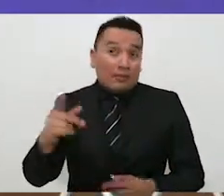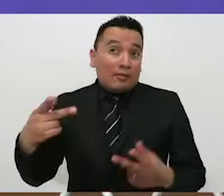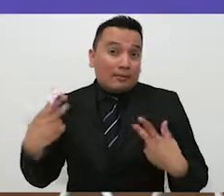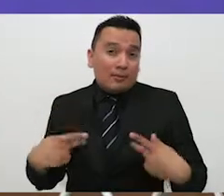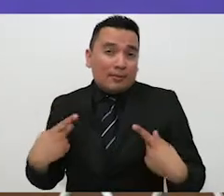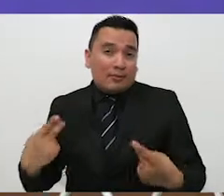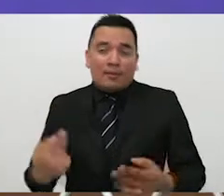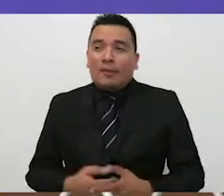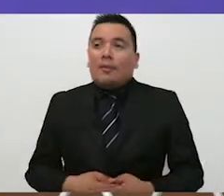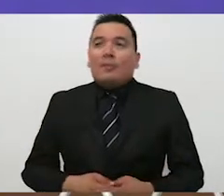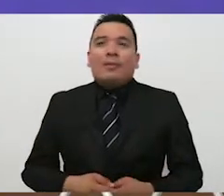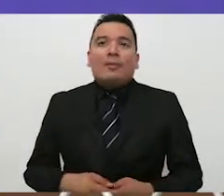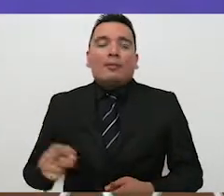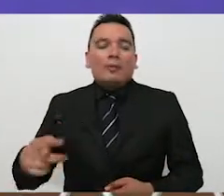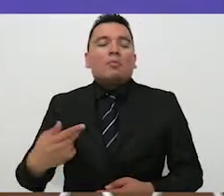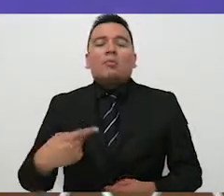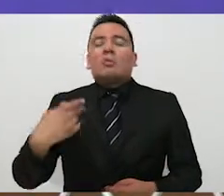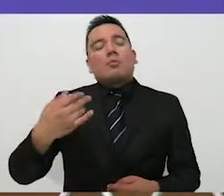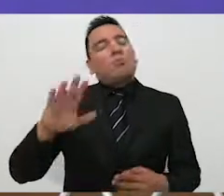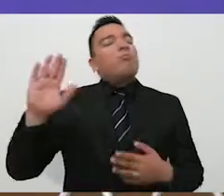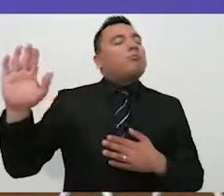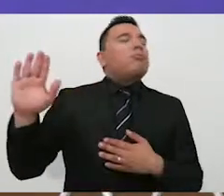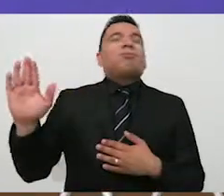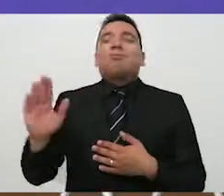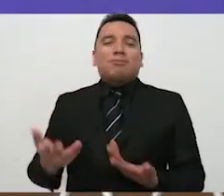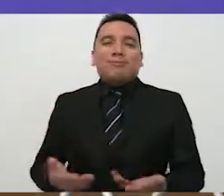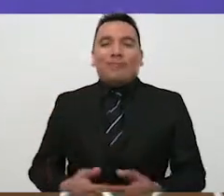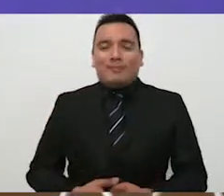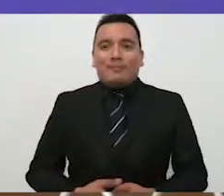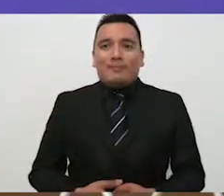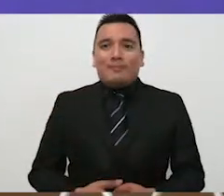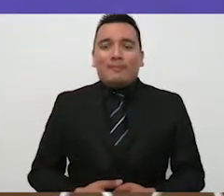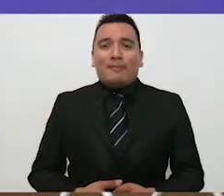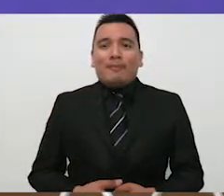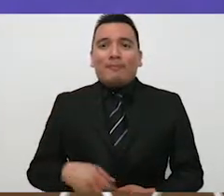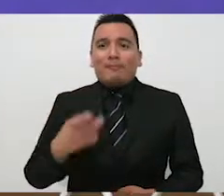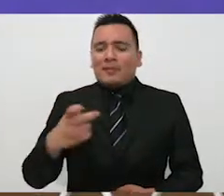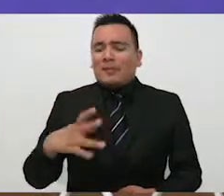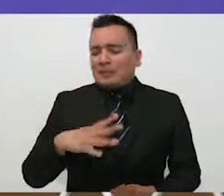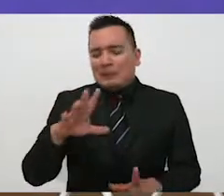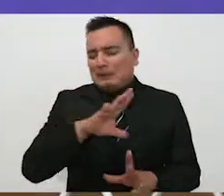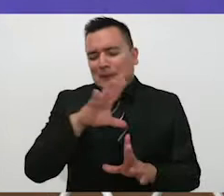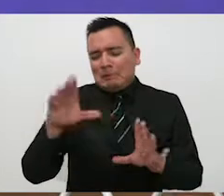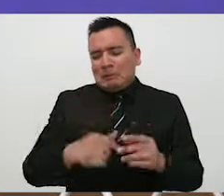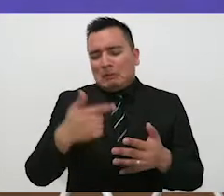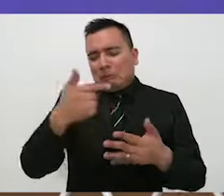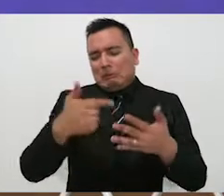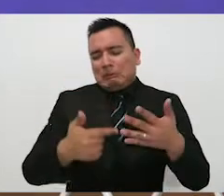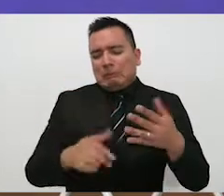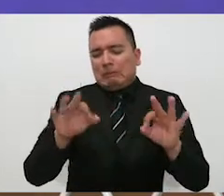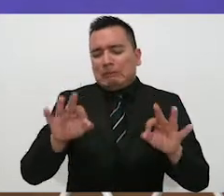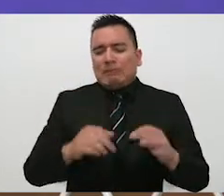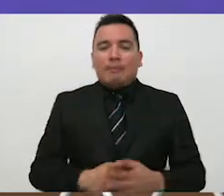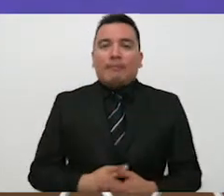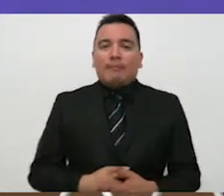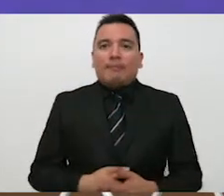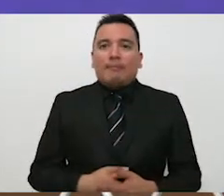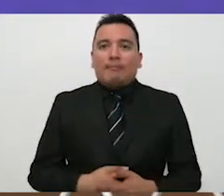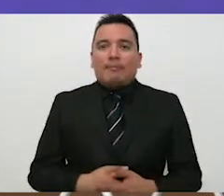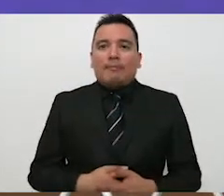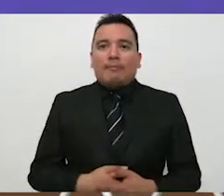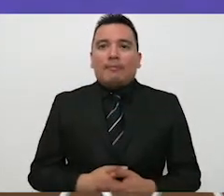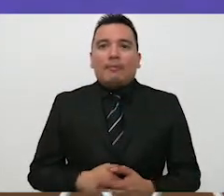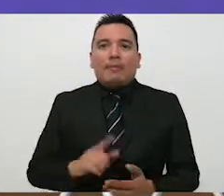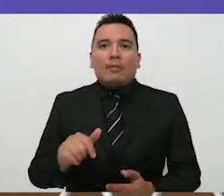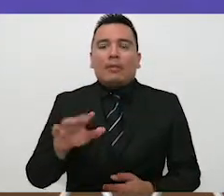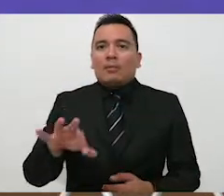propuestas. Entonces, es un programa completito, redondito. Se lleva a cabo la elección por medio de urna